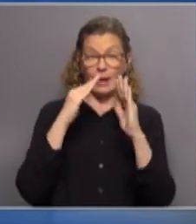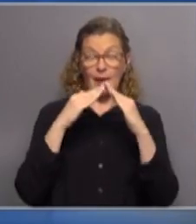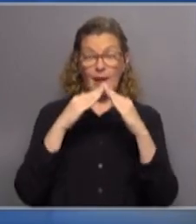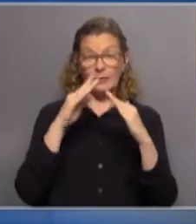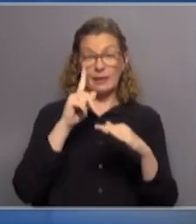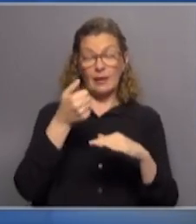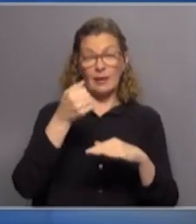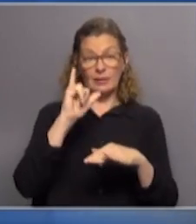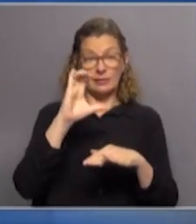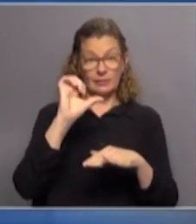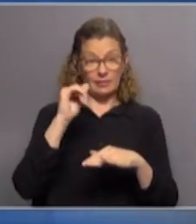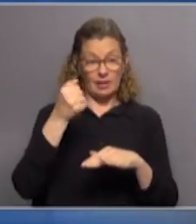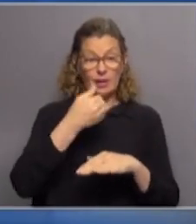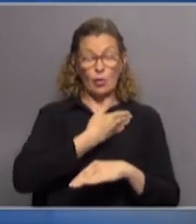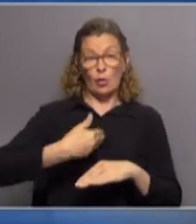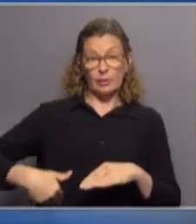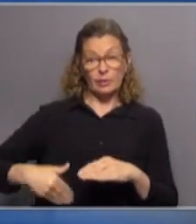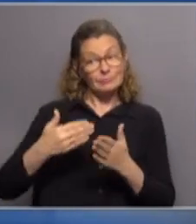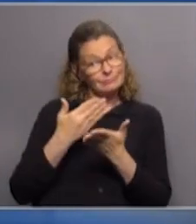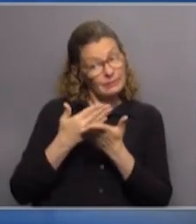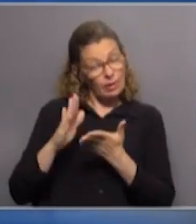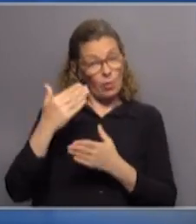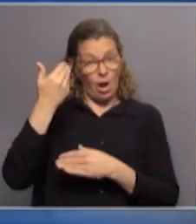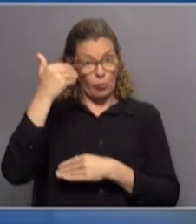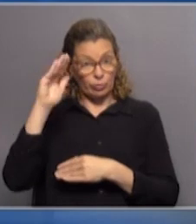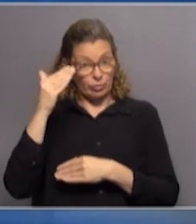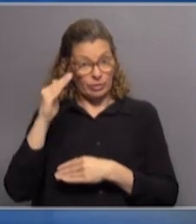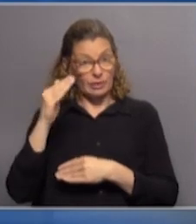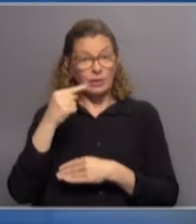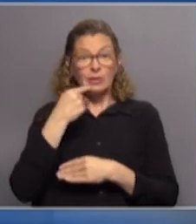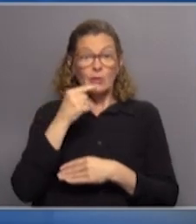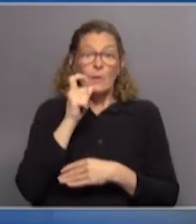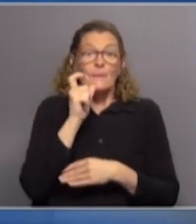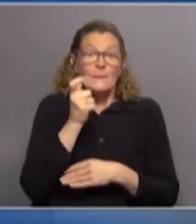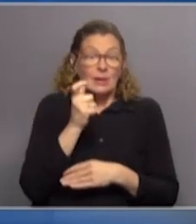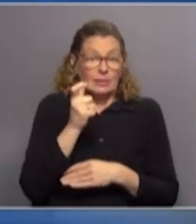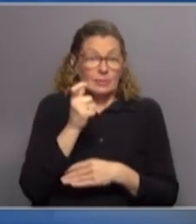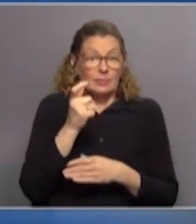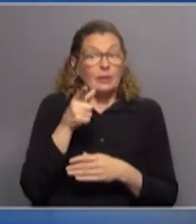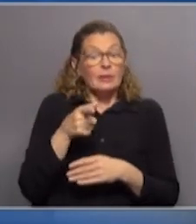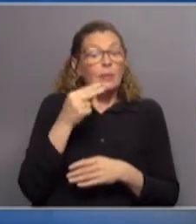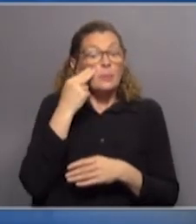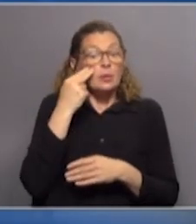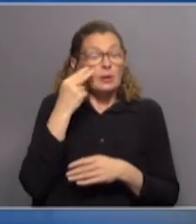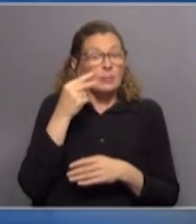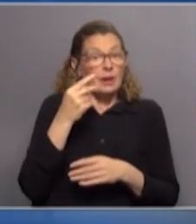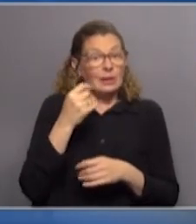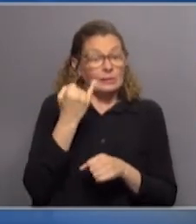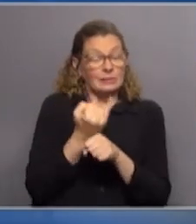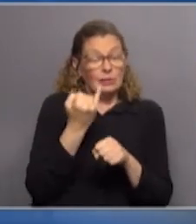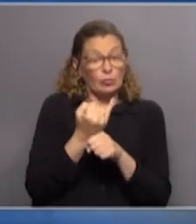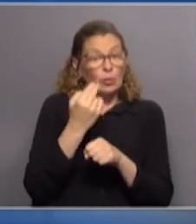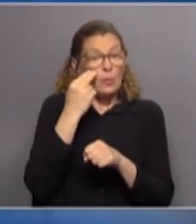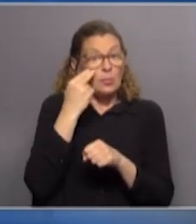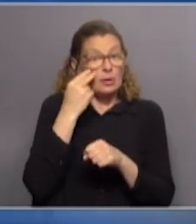El gobierno nacional intervino a la mutualista desplazando a sus autoridades textuales palabras para evitar que la institución desemboque en un cese